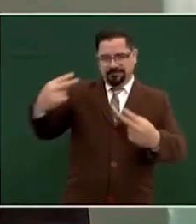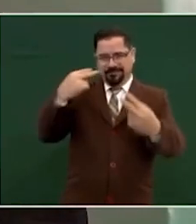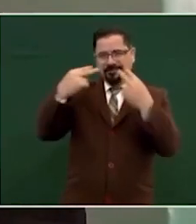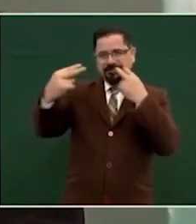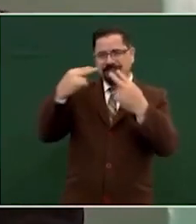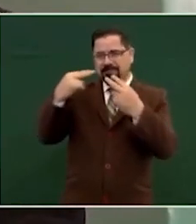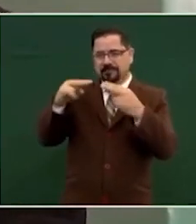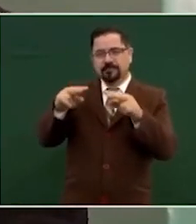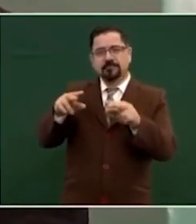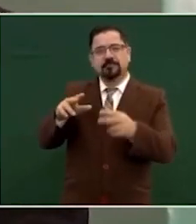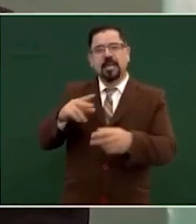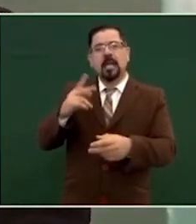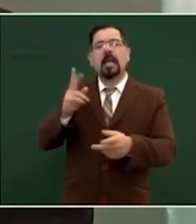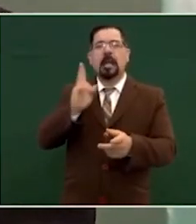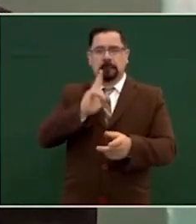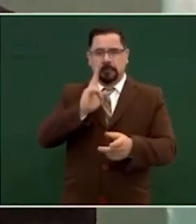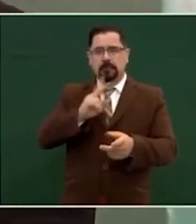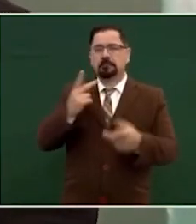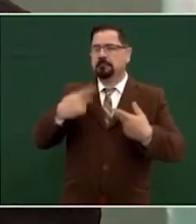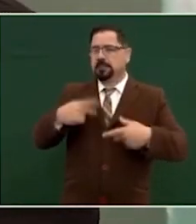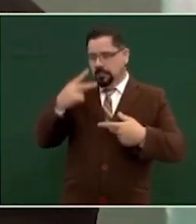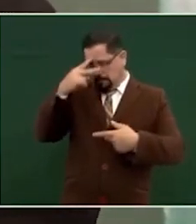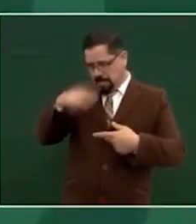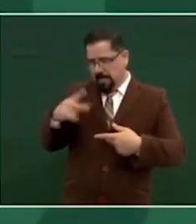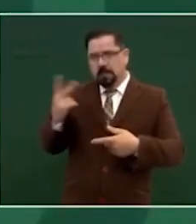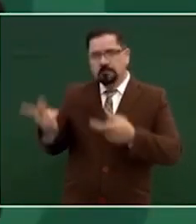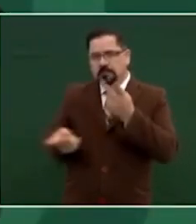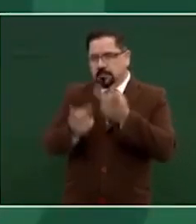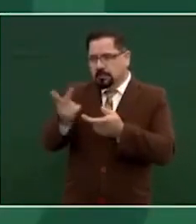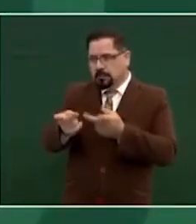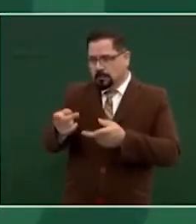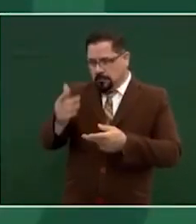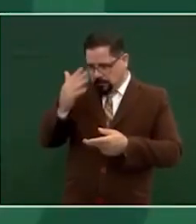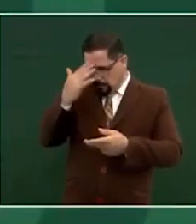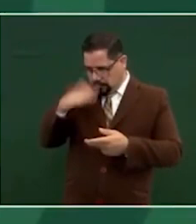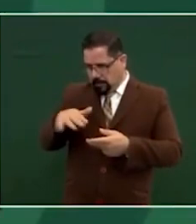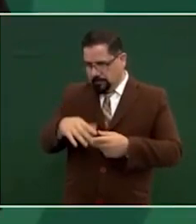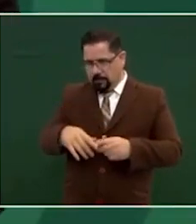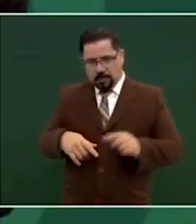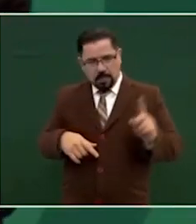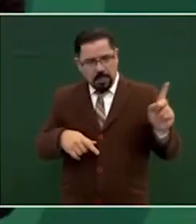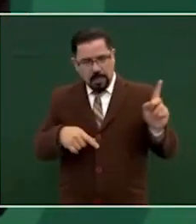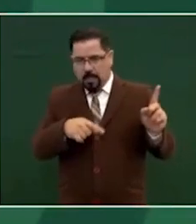le preguntamos a los mexicanos ¿tú sabías que un periodista ganaba